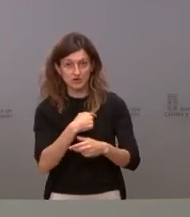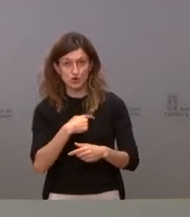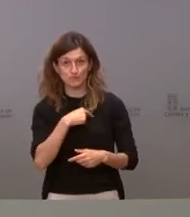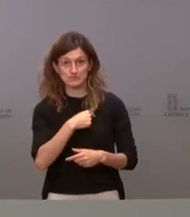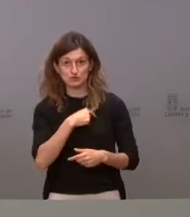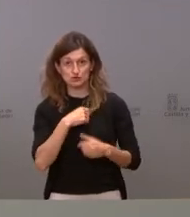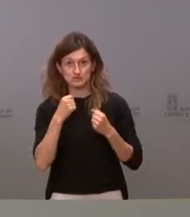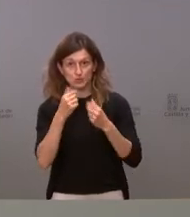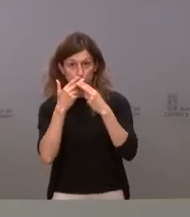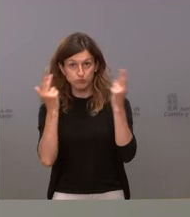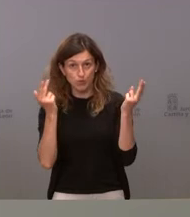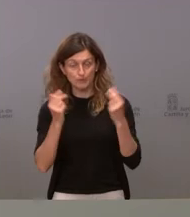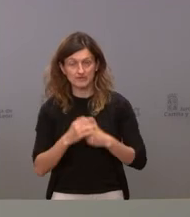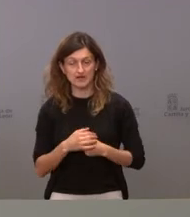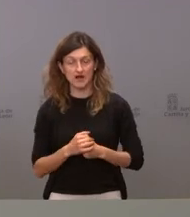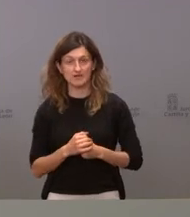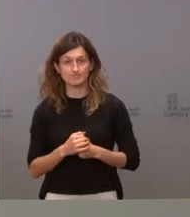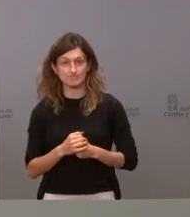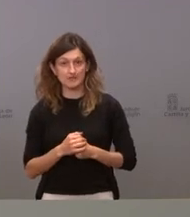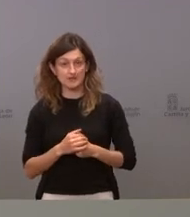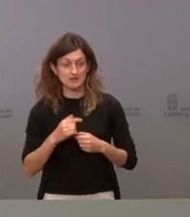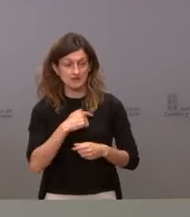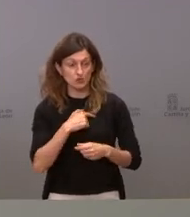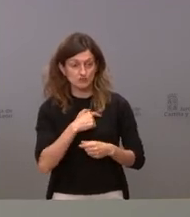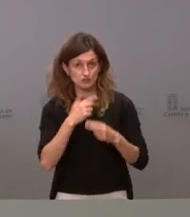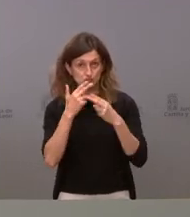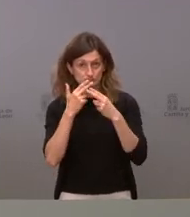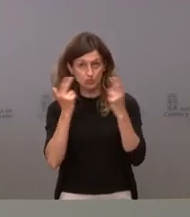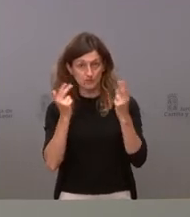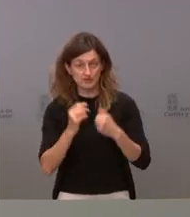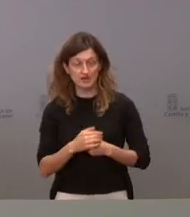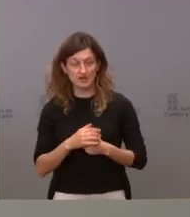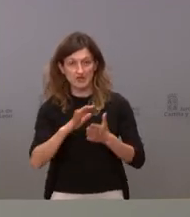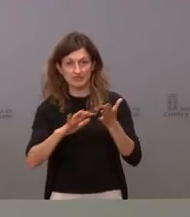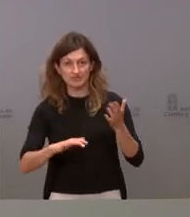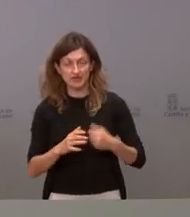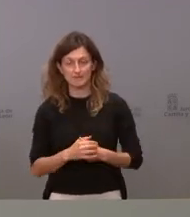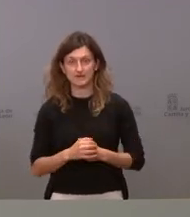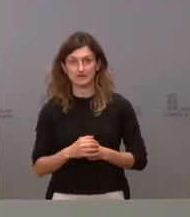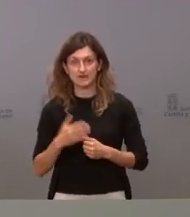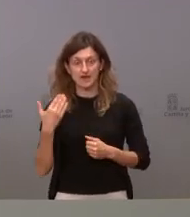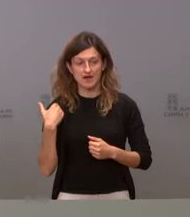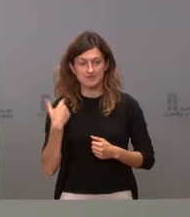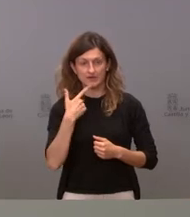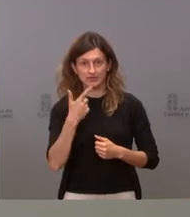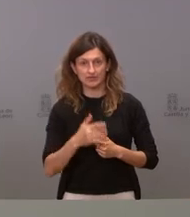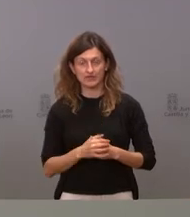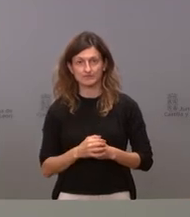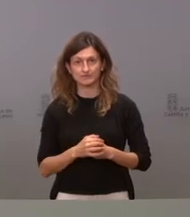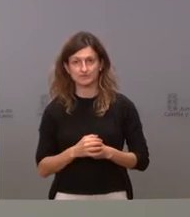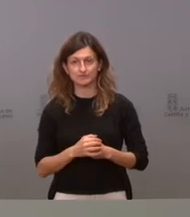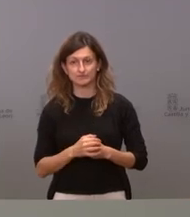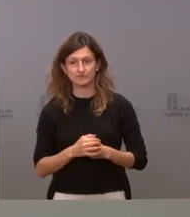salud pública la ponencia de vacunas y la comisión de salud pública hará un dictamen haya salido el ECDC diciendo que era